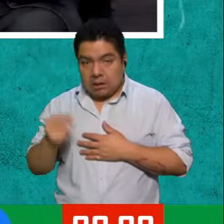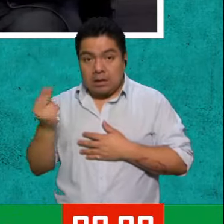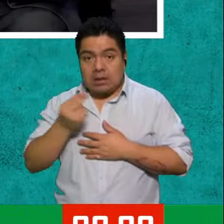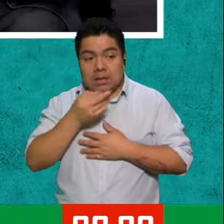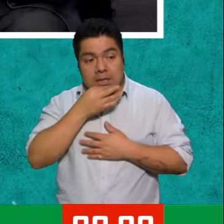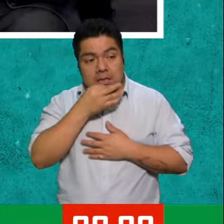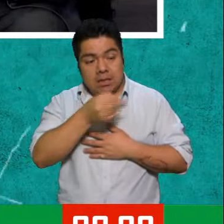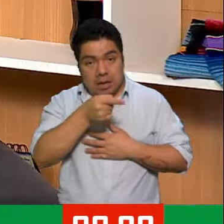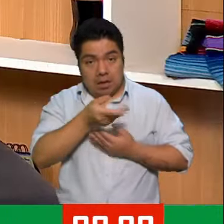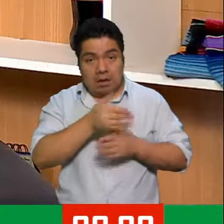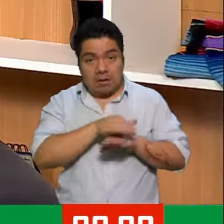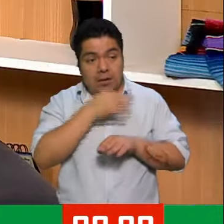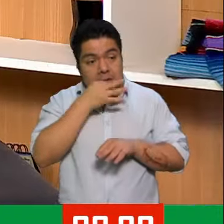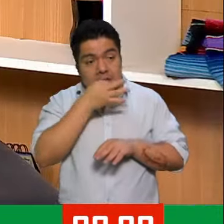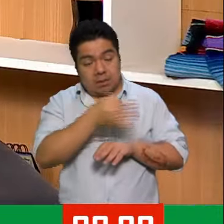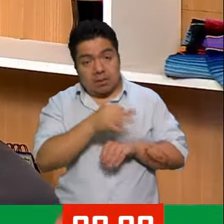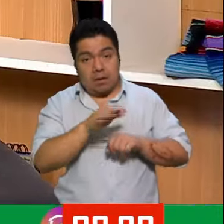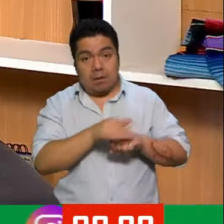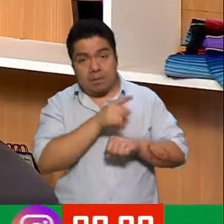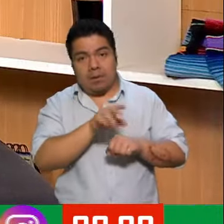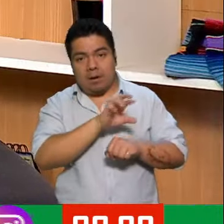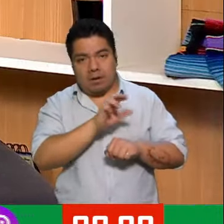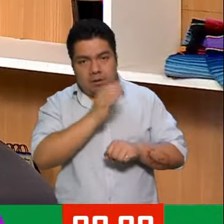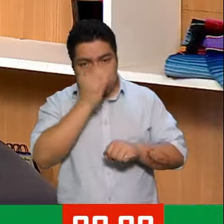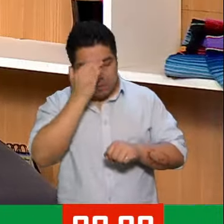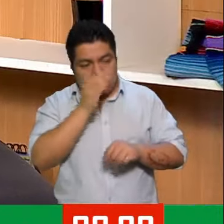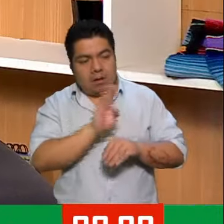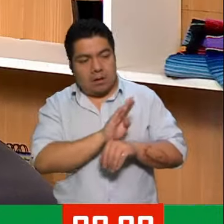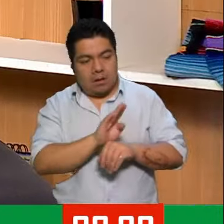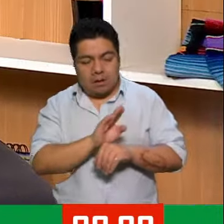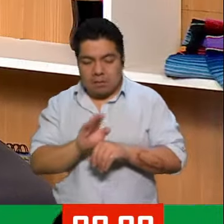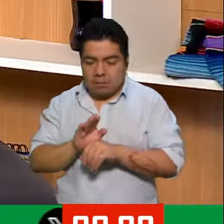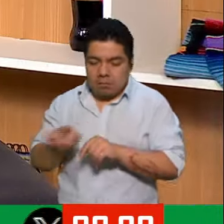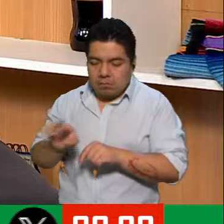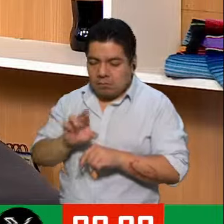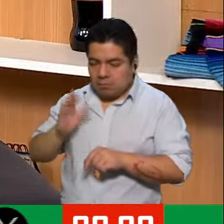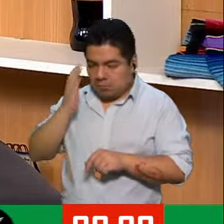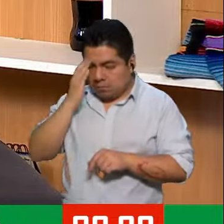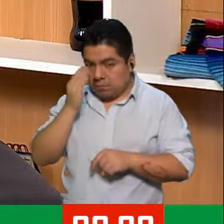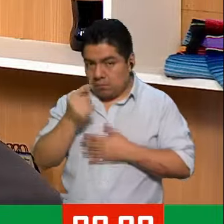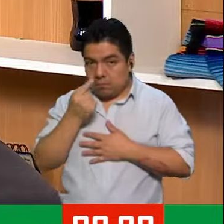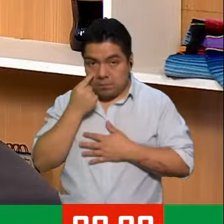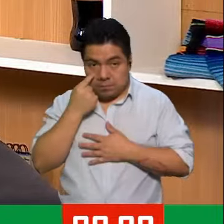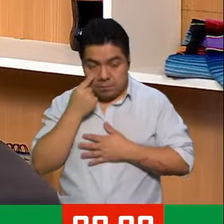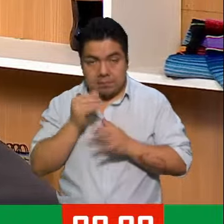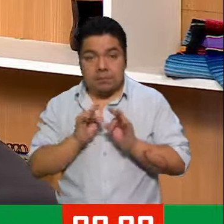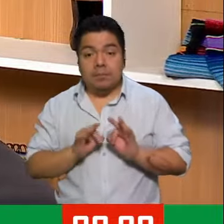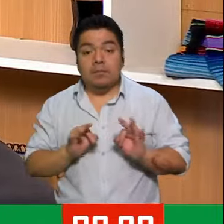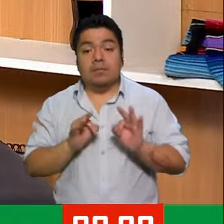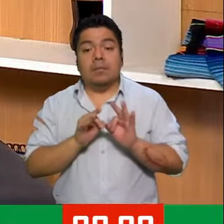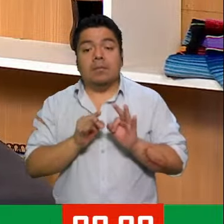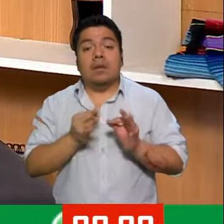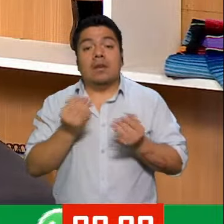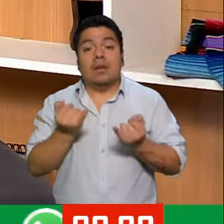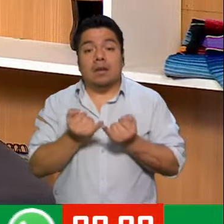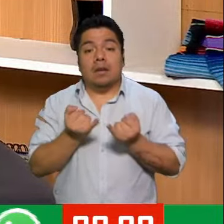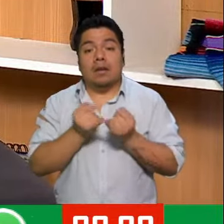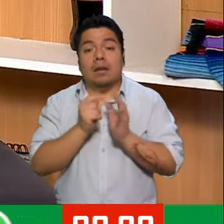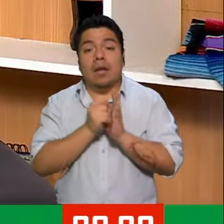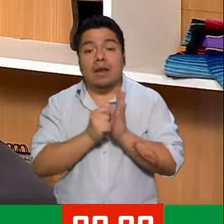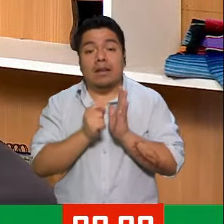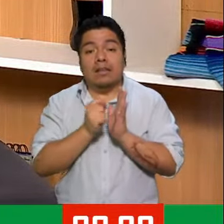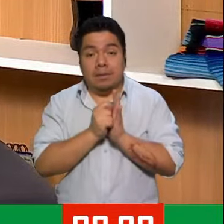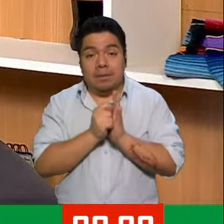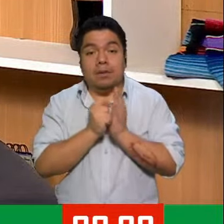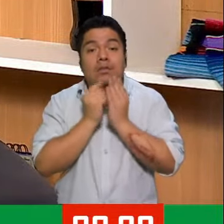avisar a la institución bancaria para que haga el reconocimiento de beneficiarios. Pero, aquí hay un ojo muy importante. Tiene que ser a través del testamento. Si